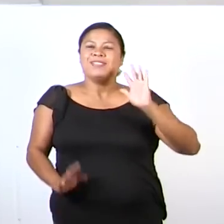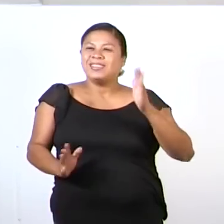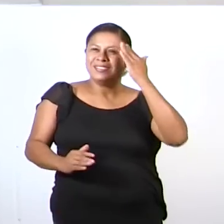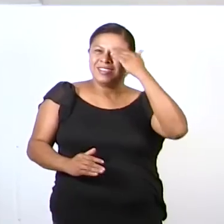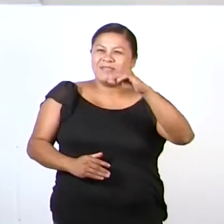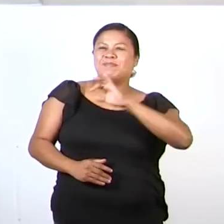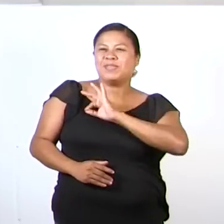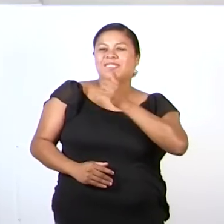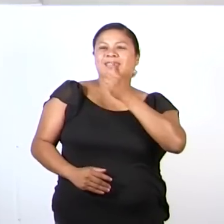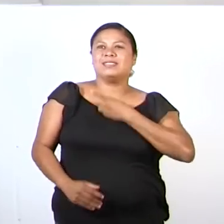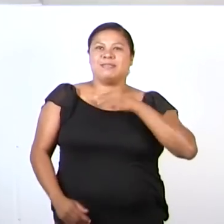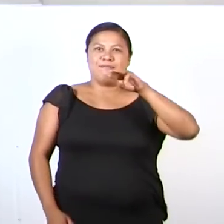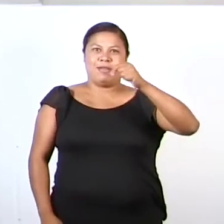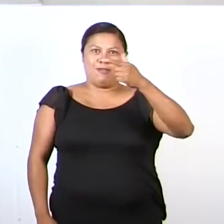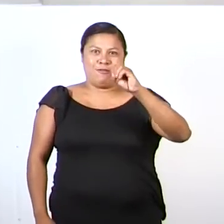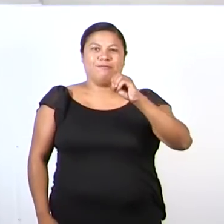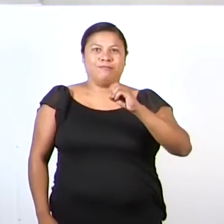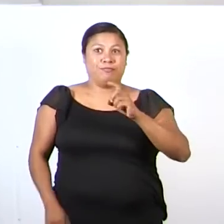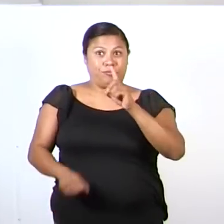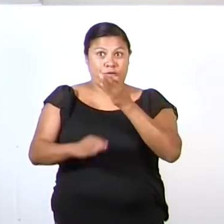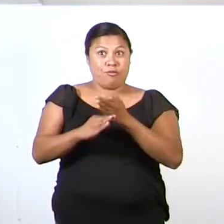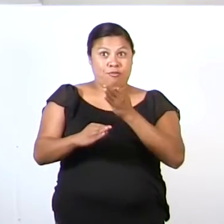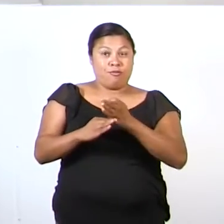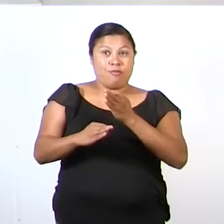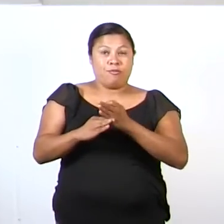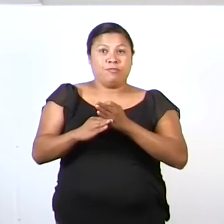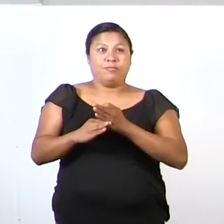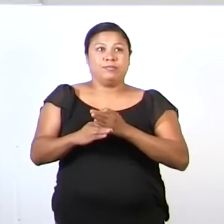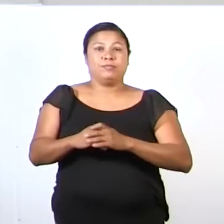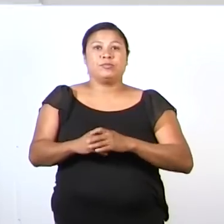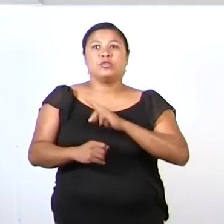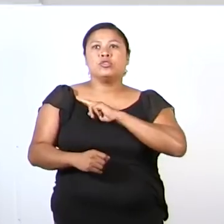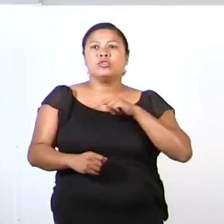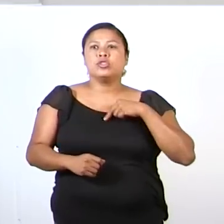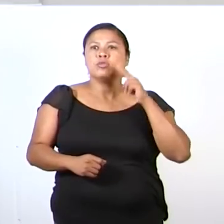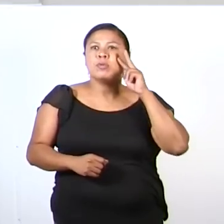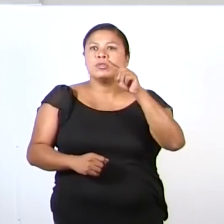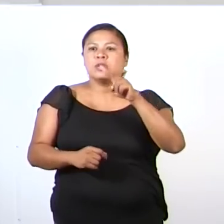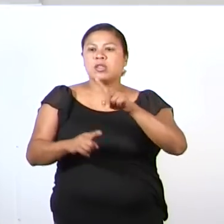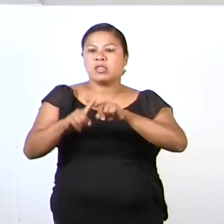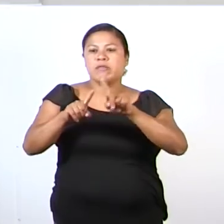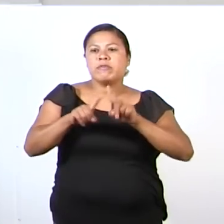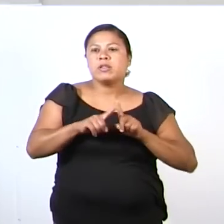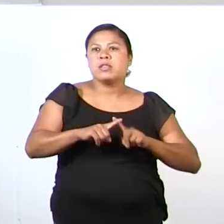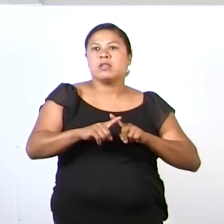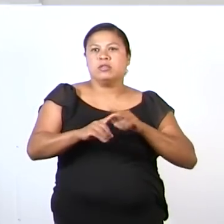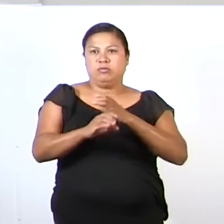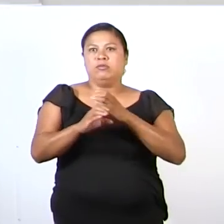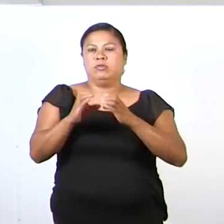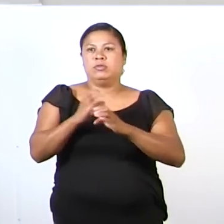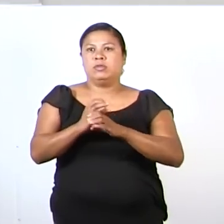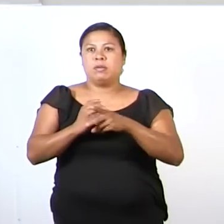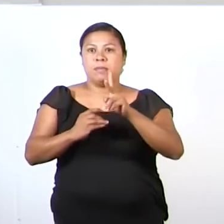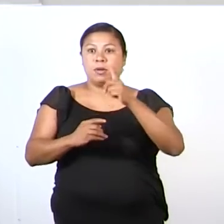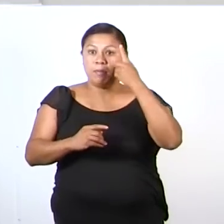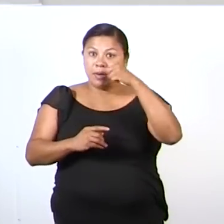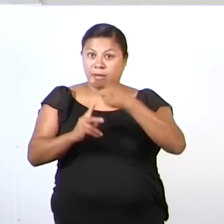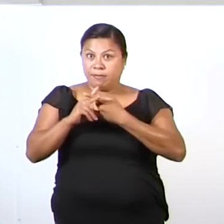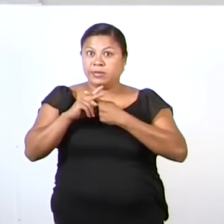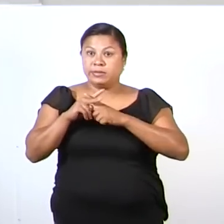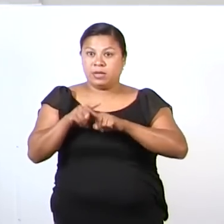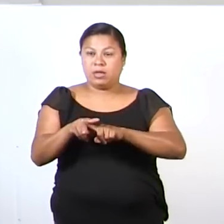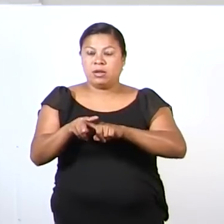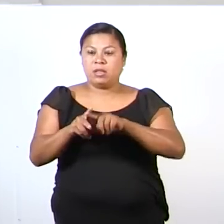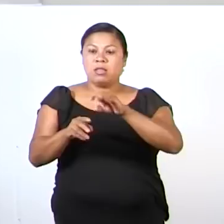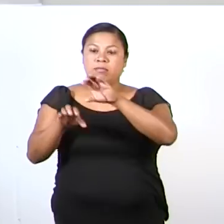me pueden decir mago. El día de hoy veremos colecciones, pero para abordar el tema de